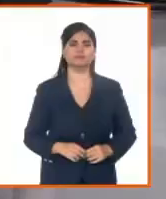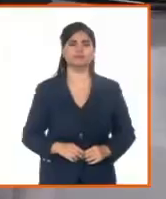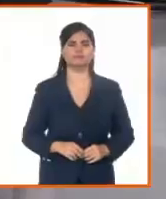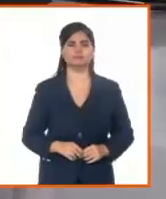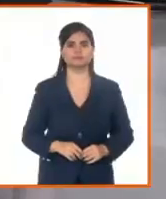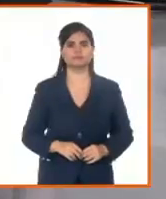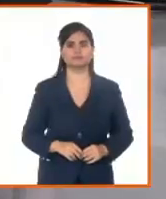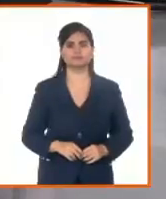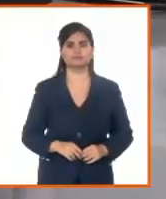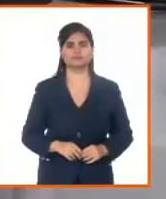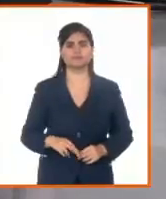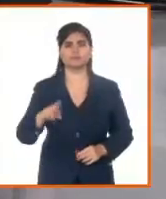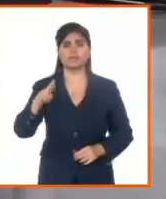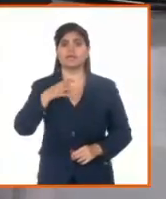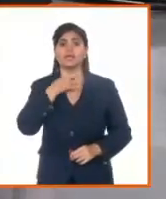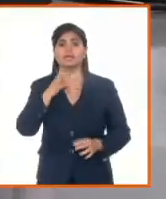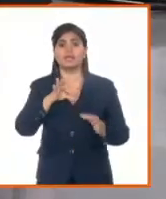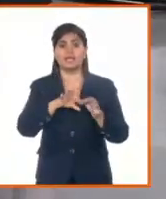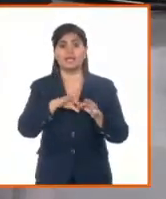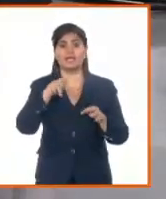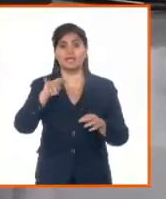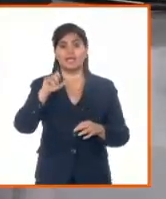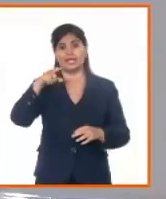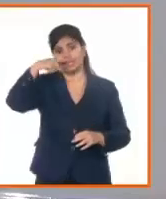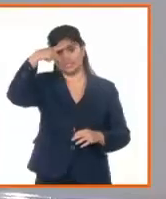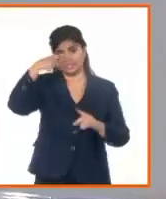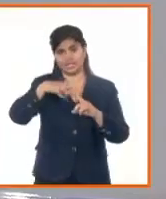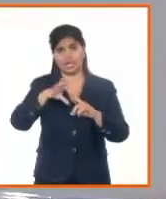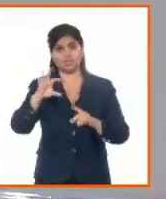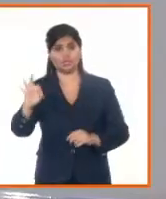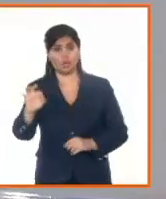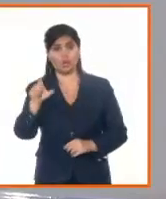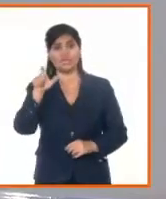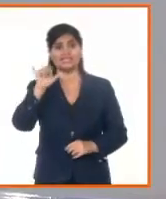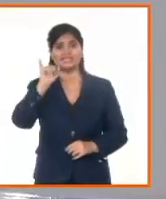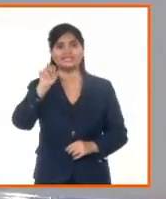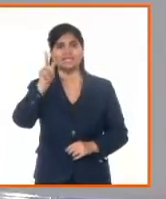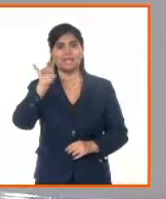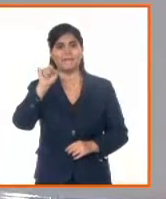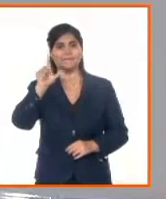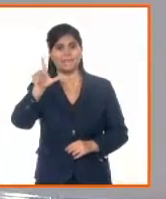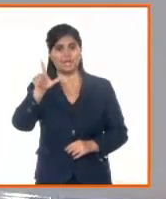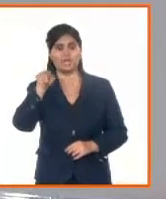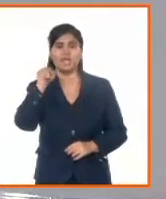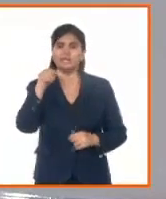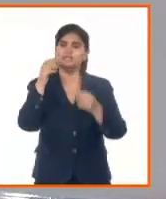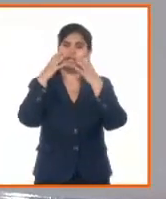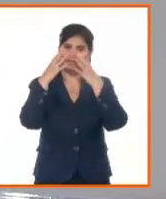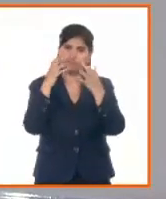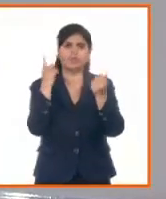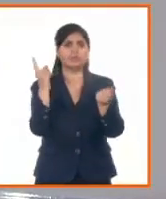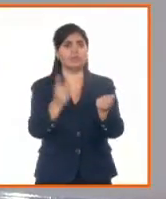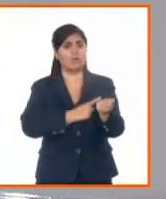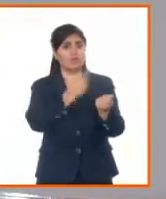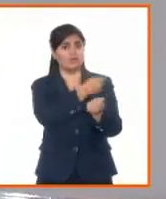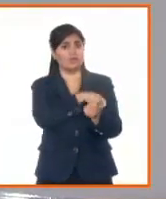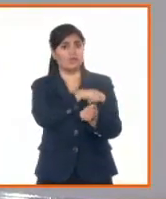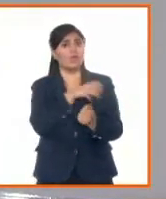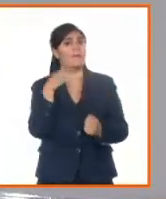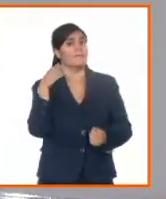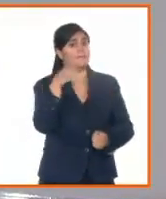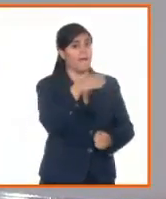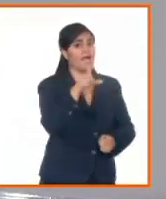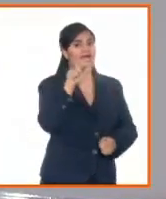¿El registro civil es clave, por ejemplo? El registro del Estado civil es clave, que es dentro de los tipos de registro de personas naturales, el registro